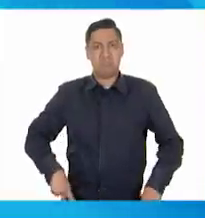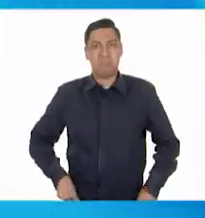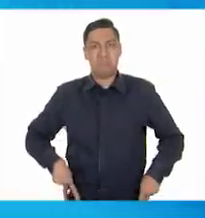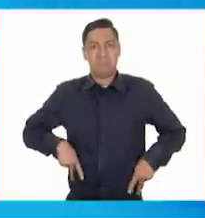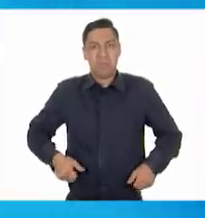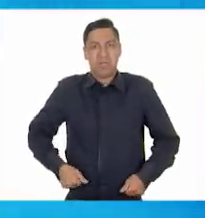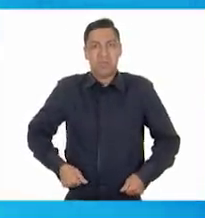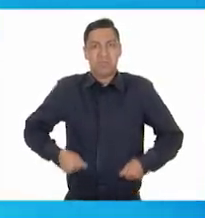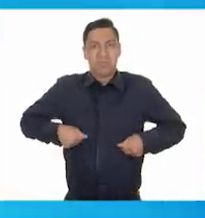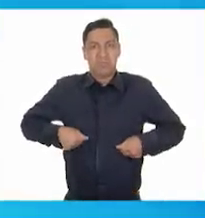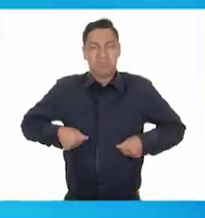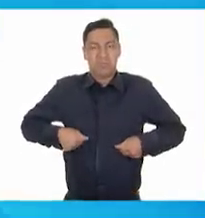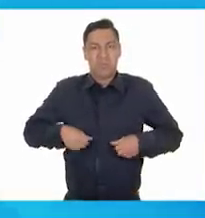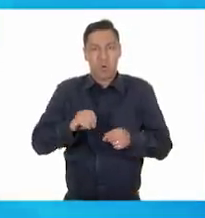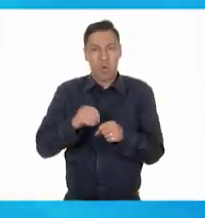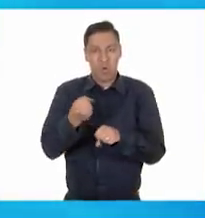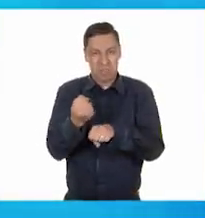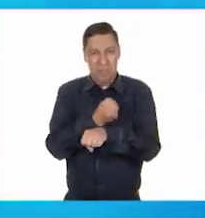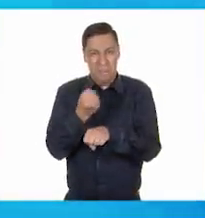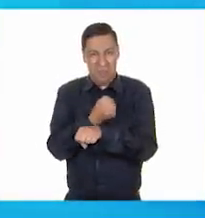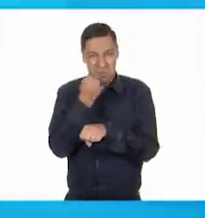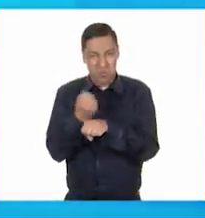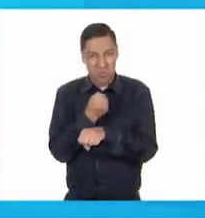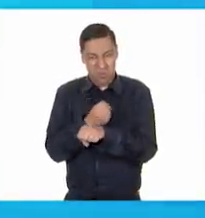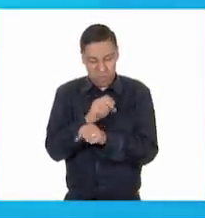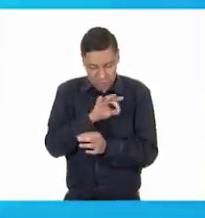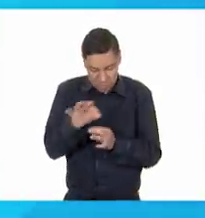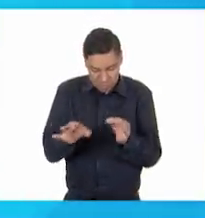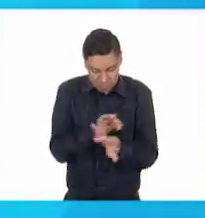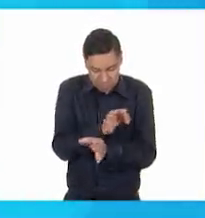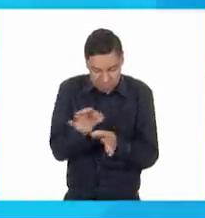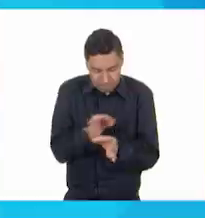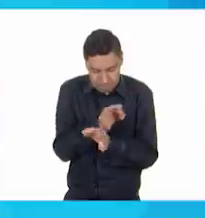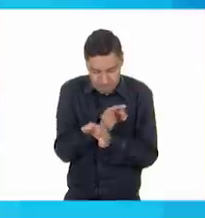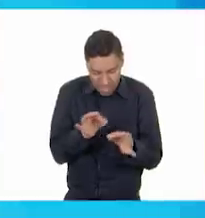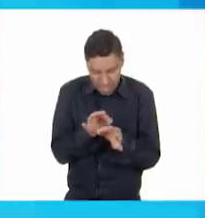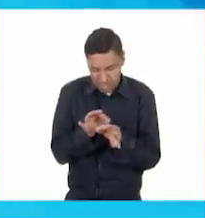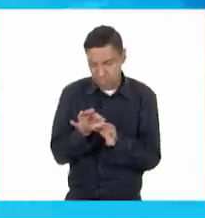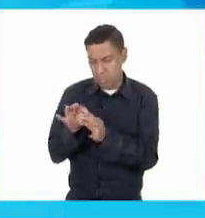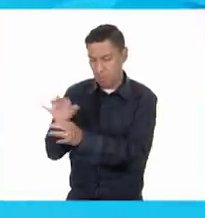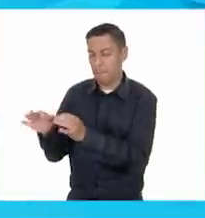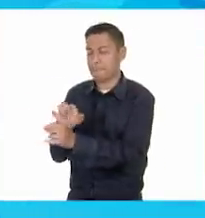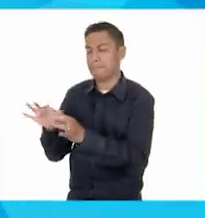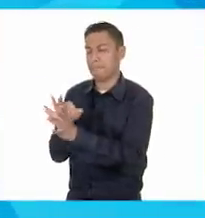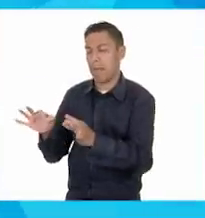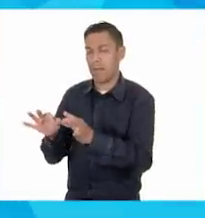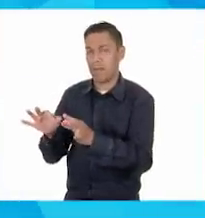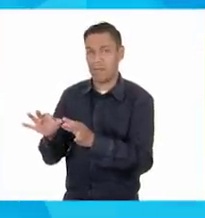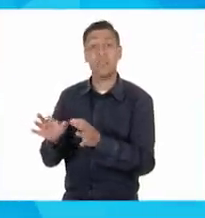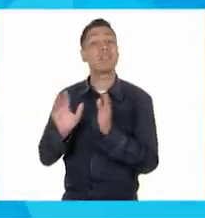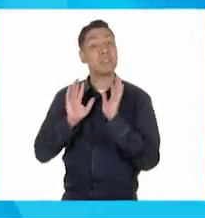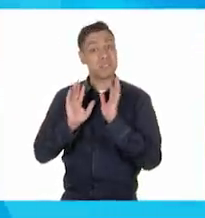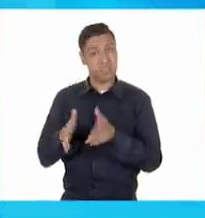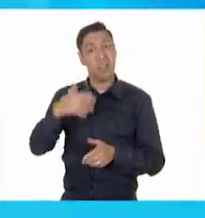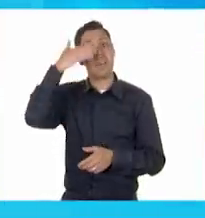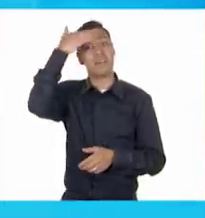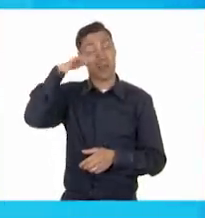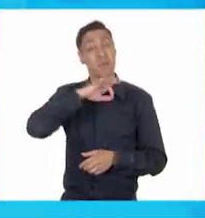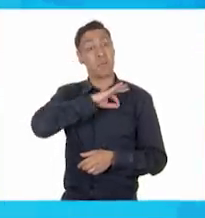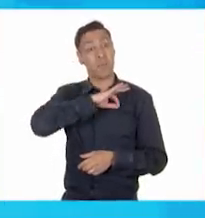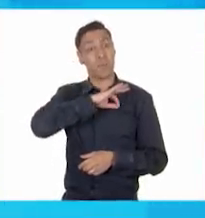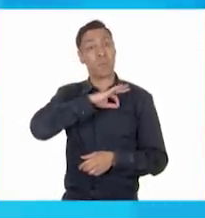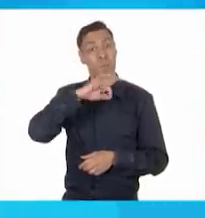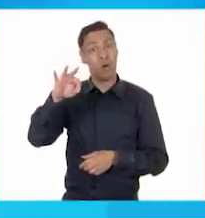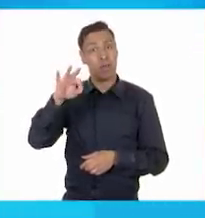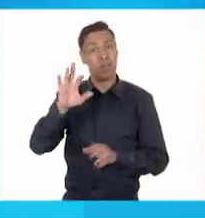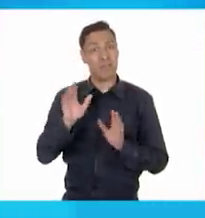También atar sus agujetas, ¿verdad? Sí. También es una edad muy importante. Fíjate todo lo que estamos diciendo.